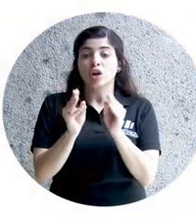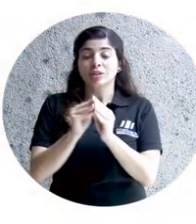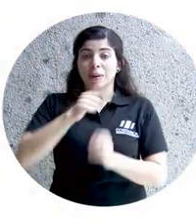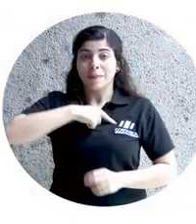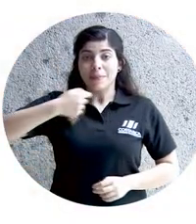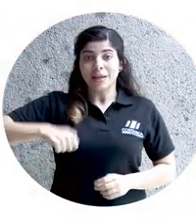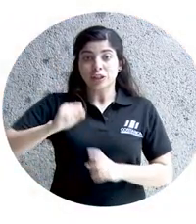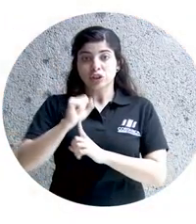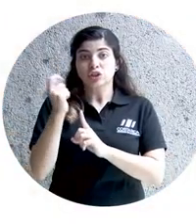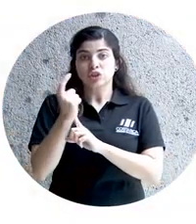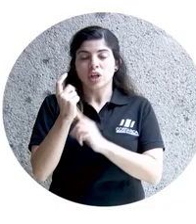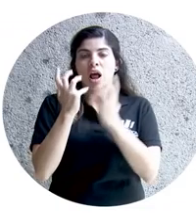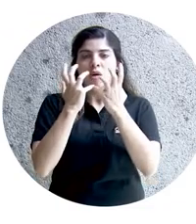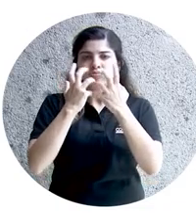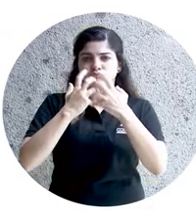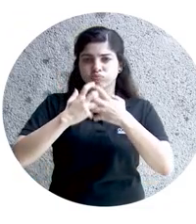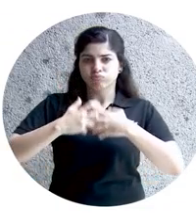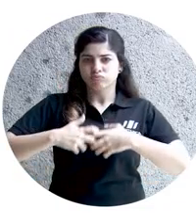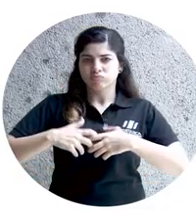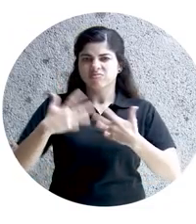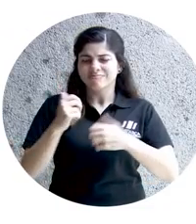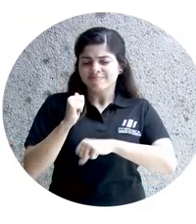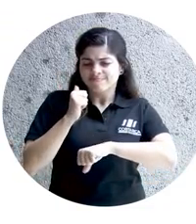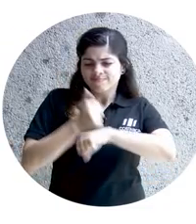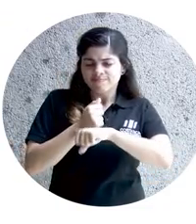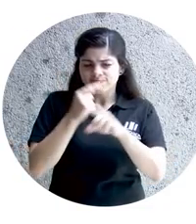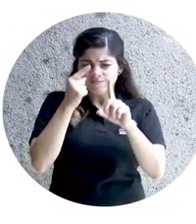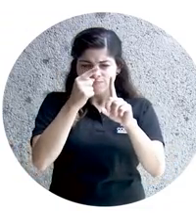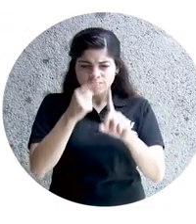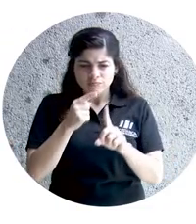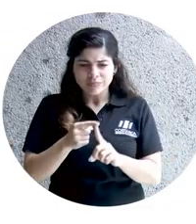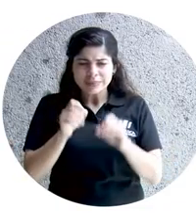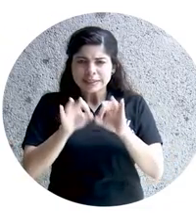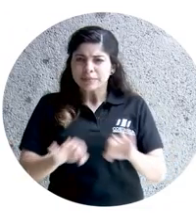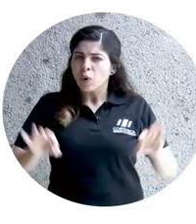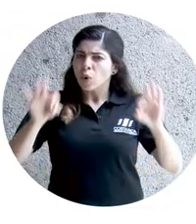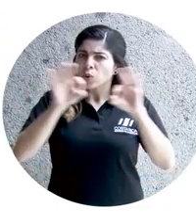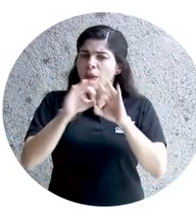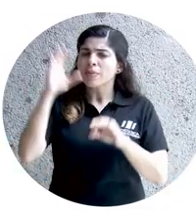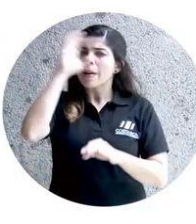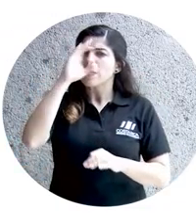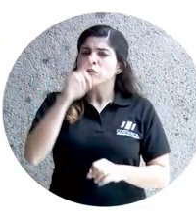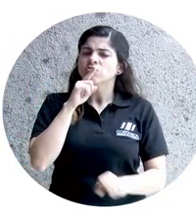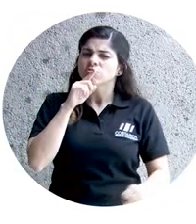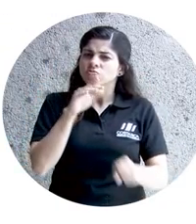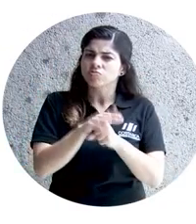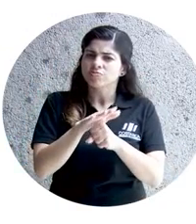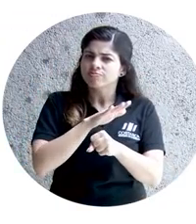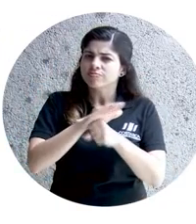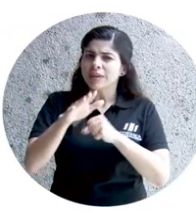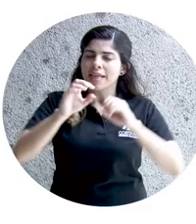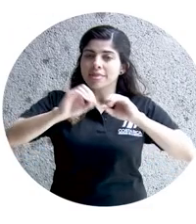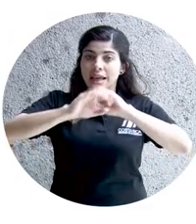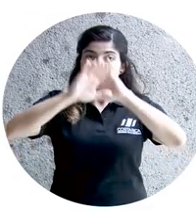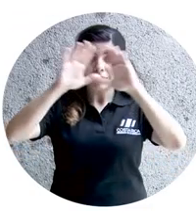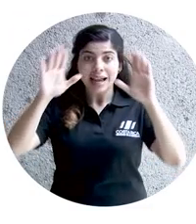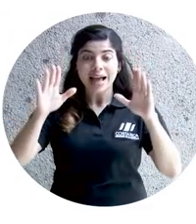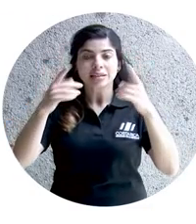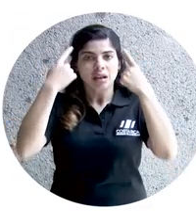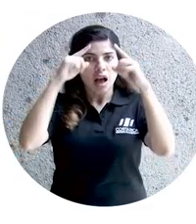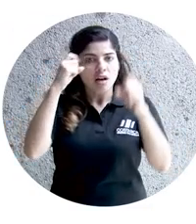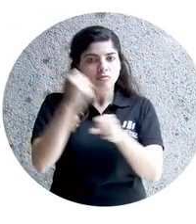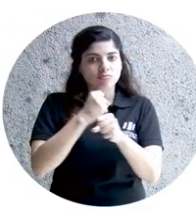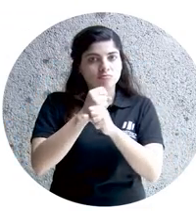Consejo Presidencial Social. Instauramos componentes fundamentales que garantizan transparencia,